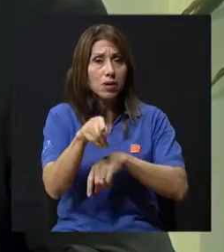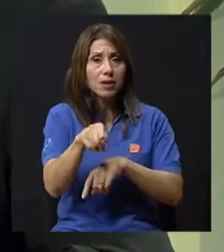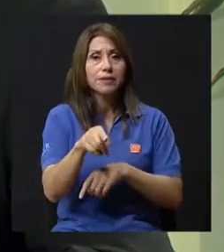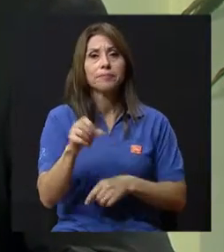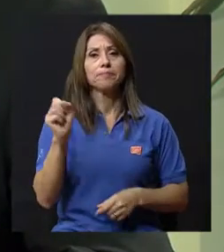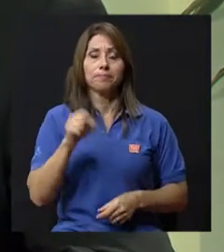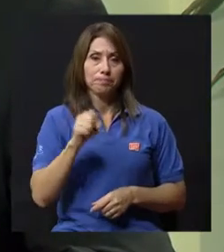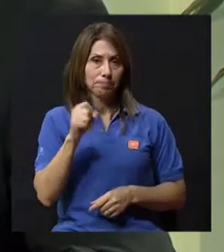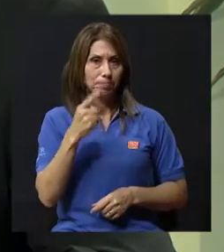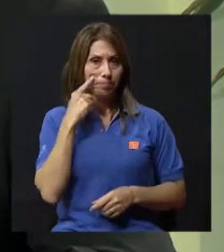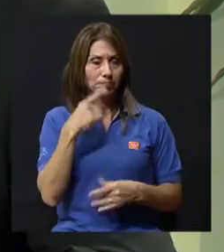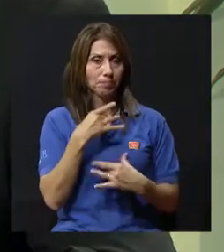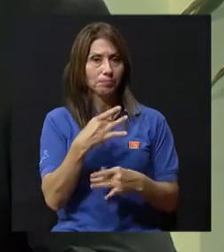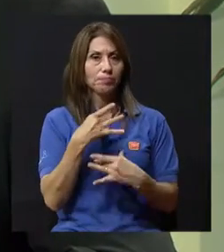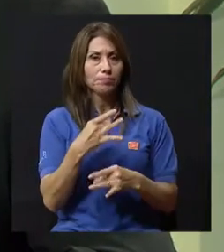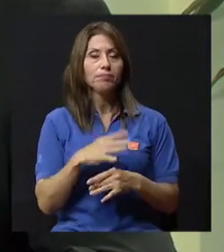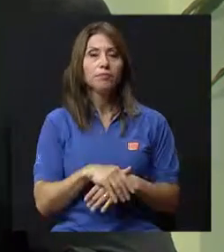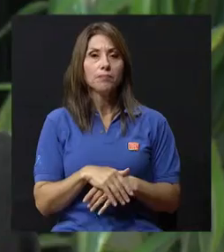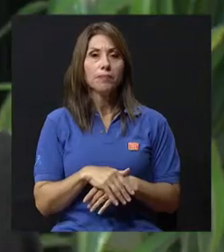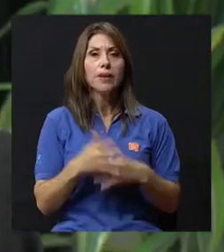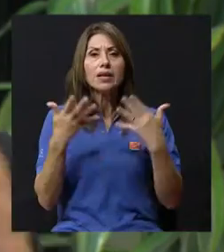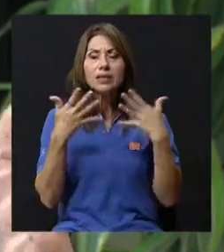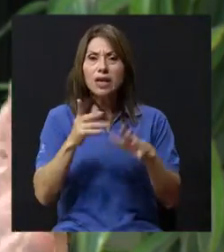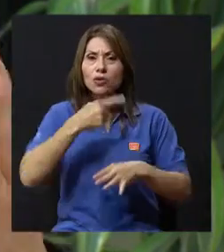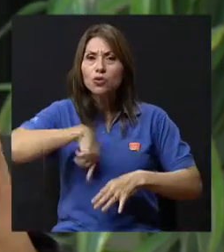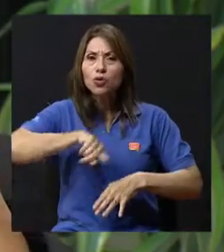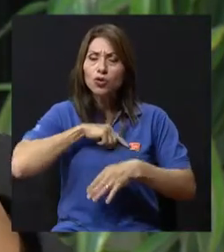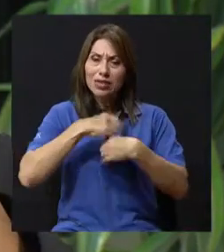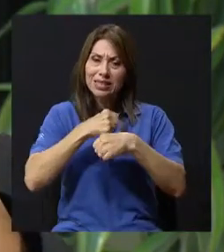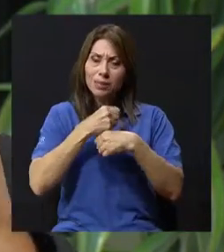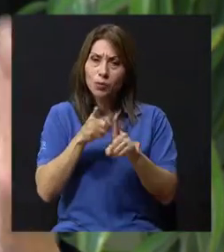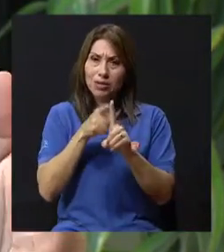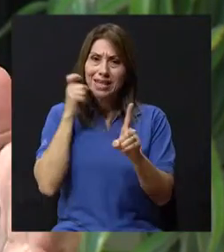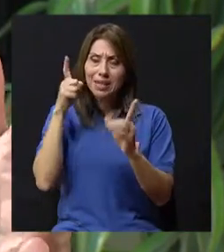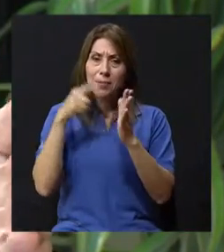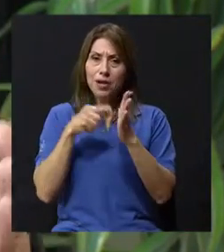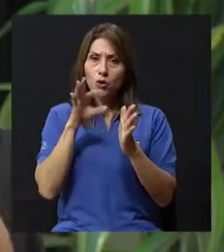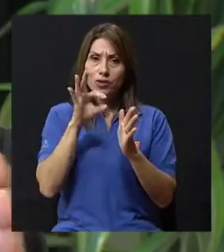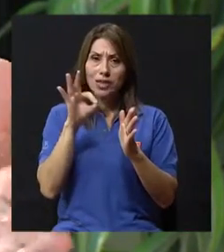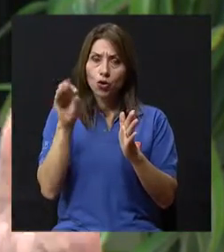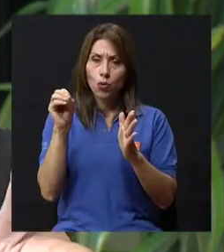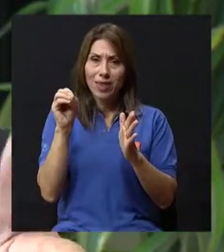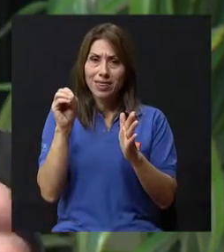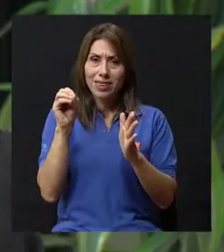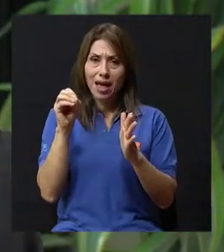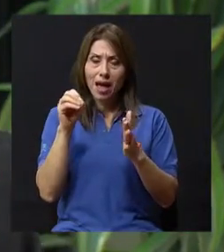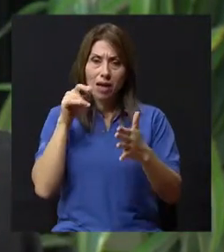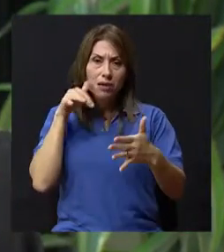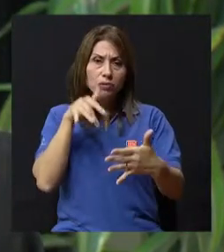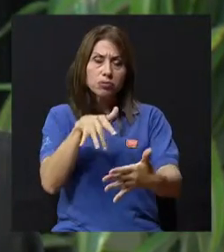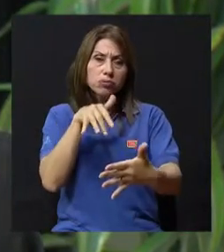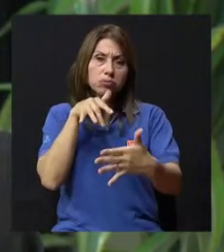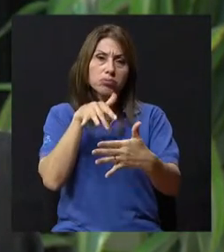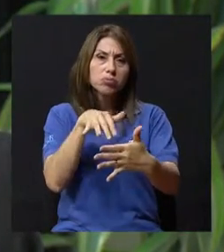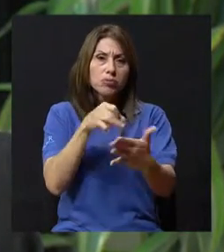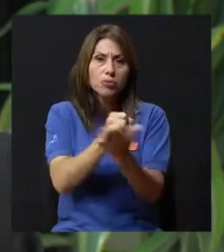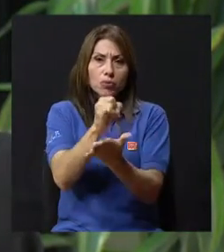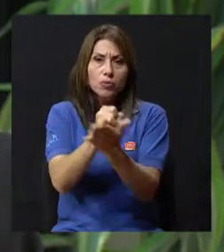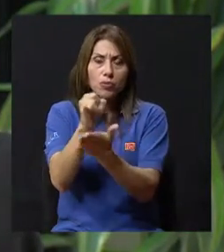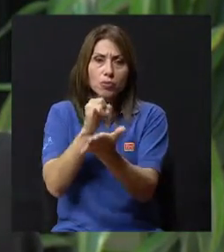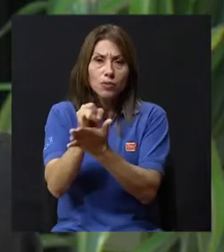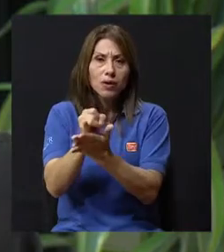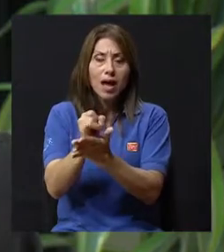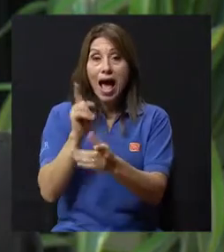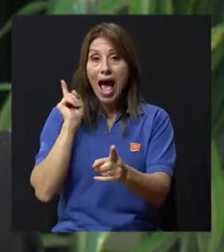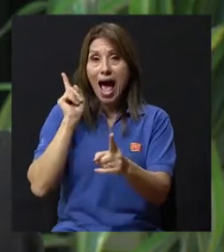Sí, Saúl, vea qué interesante. En todos los estudios que hicimos nosotros desde el 90 hasta el año